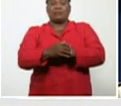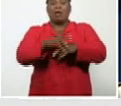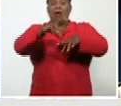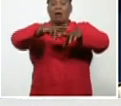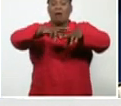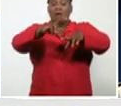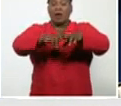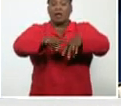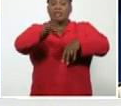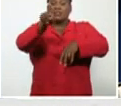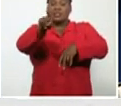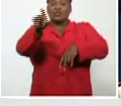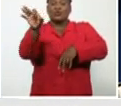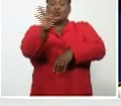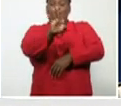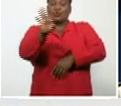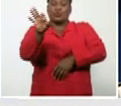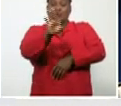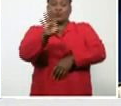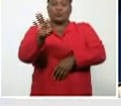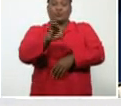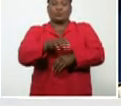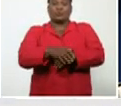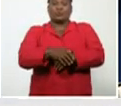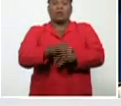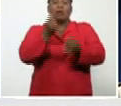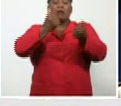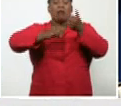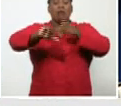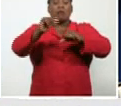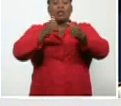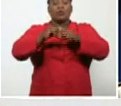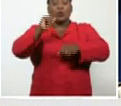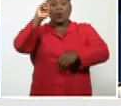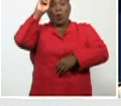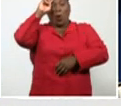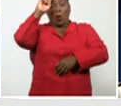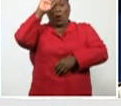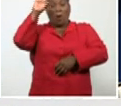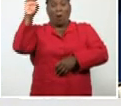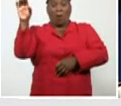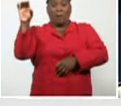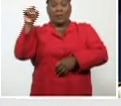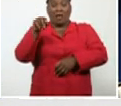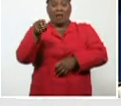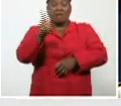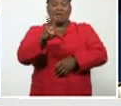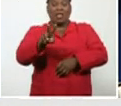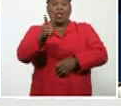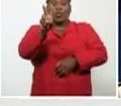188. Y en el laboratorio del Hospital Hermanos Amejeira, 221.